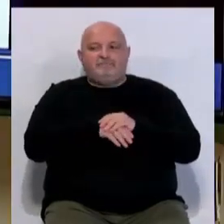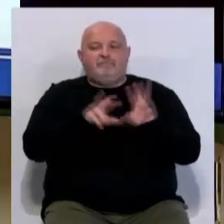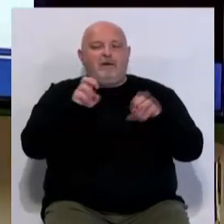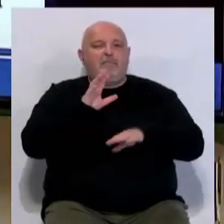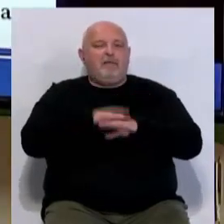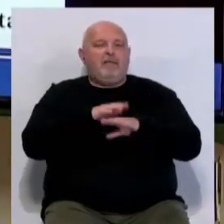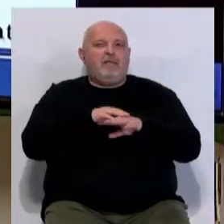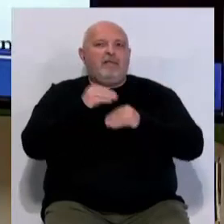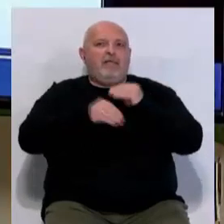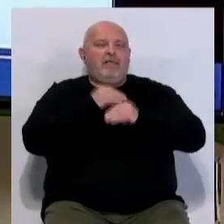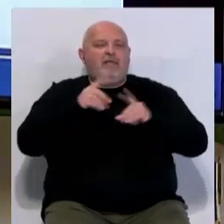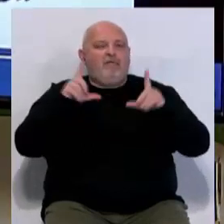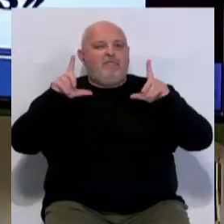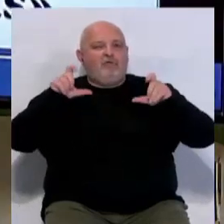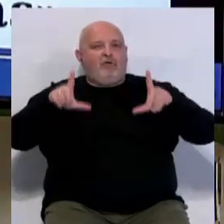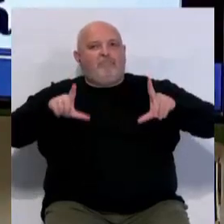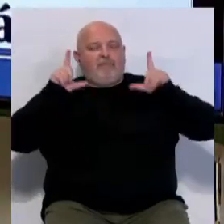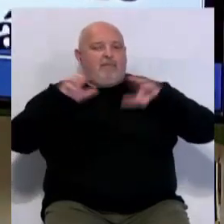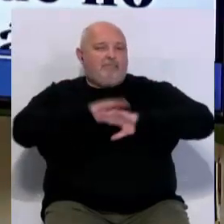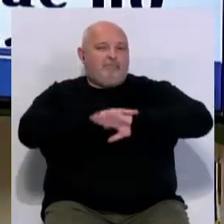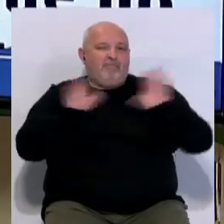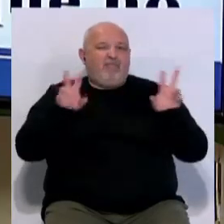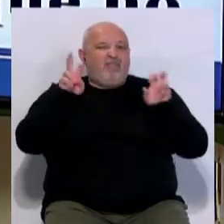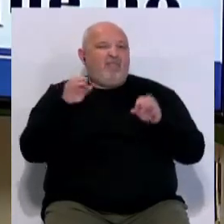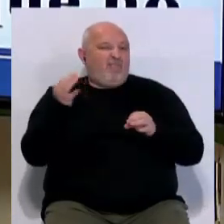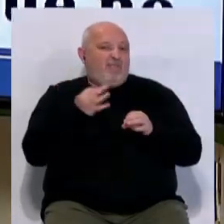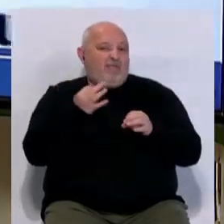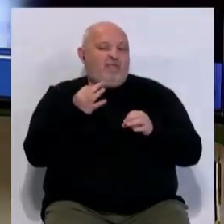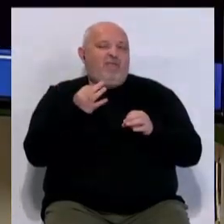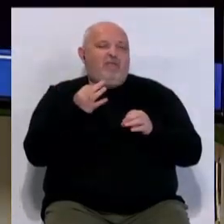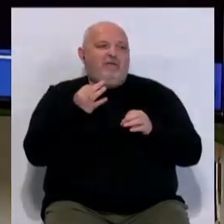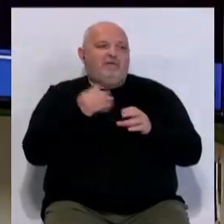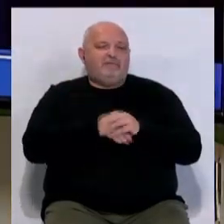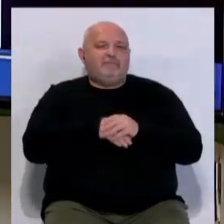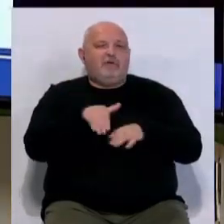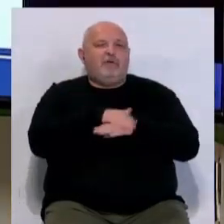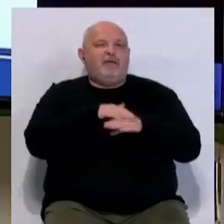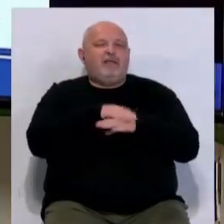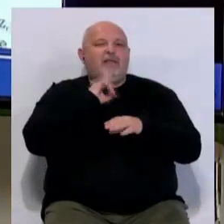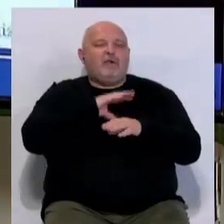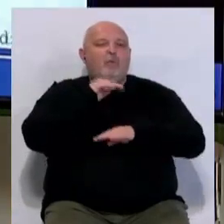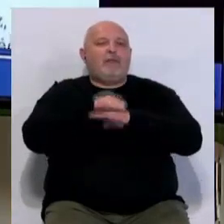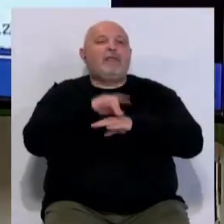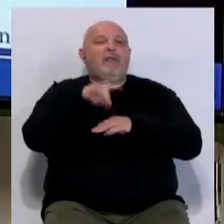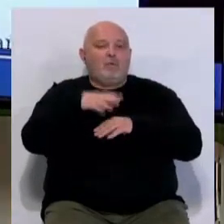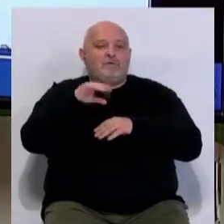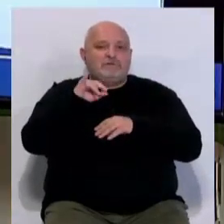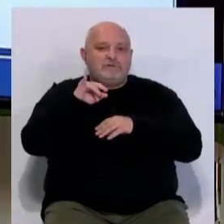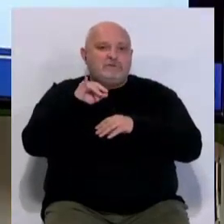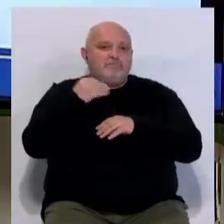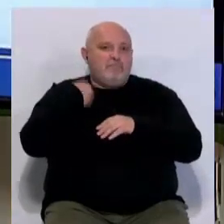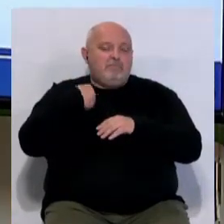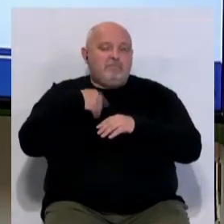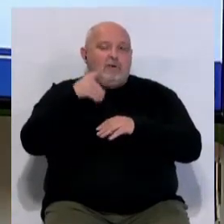caso para tratar de hacerse una foto con el único gobierno que sí cumple con la provincia de Cádiz,